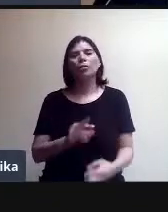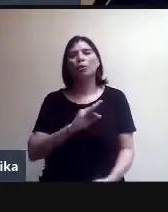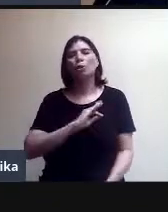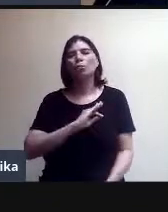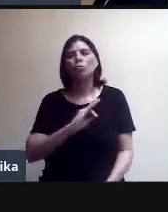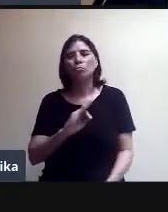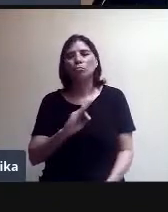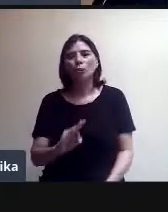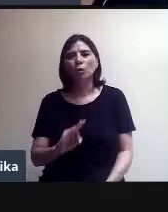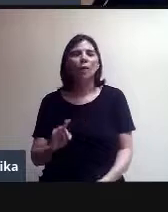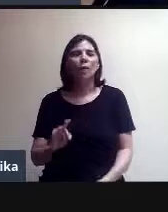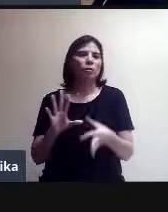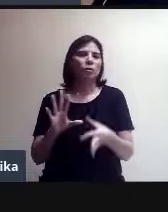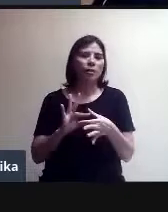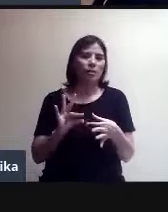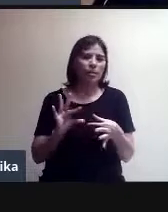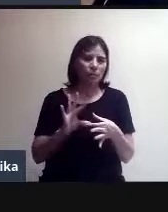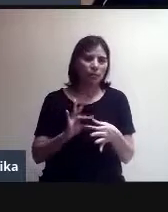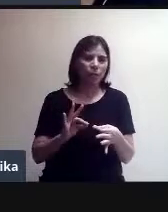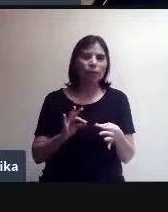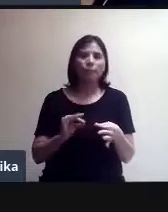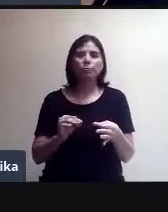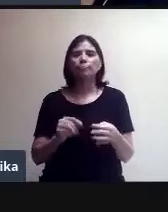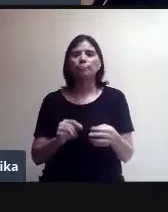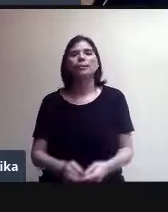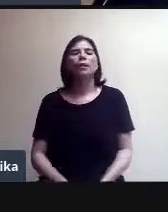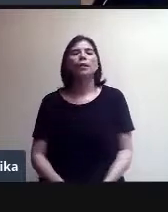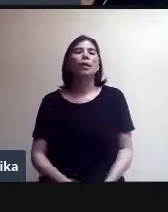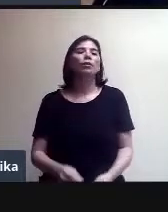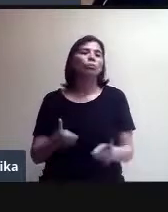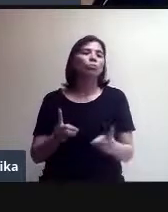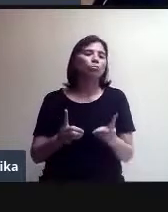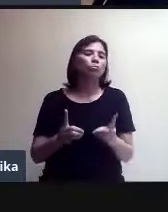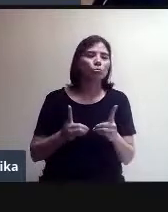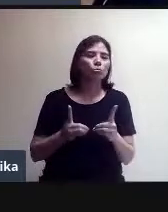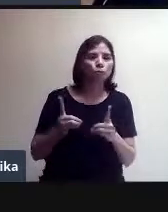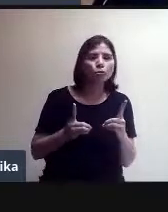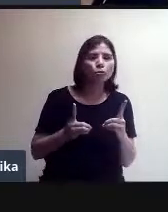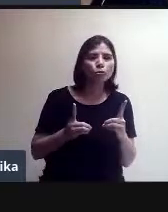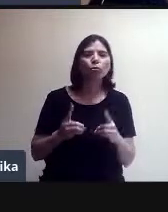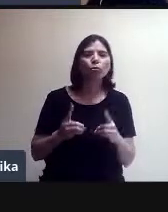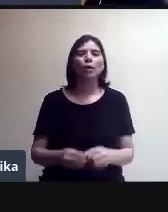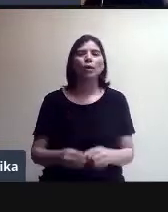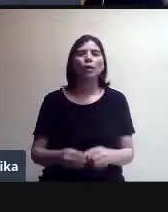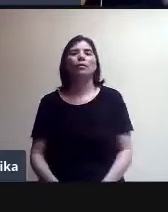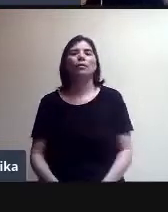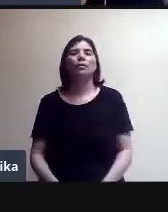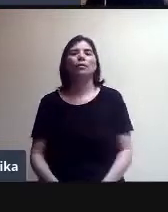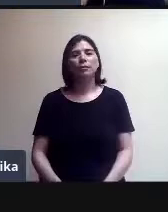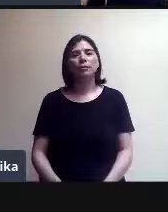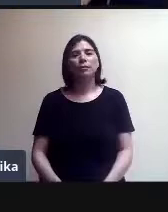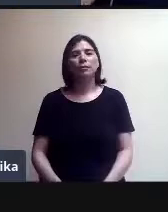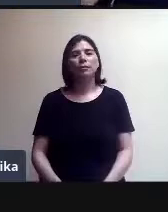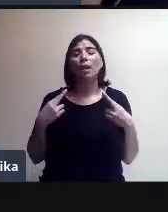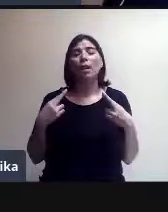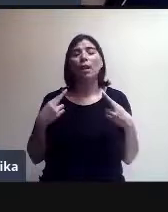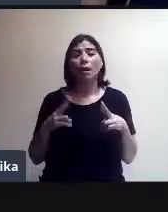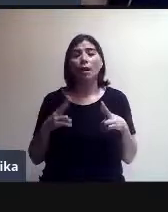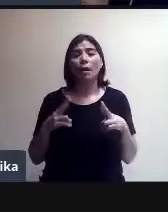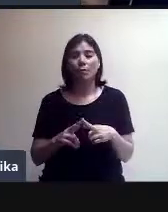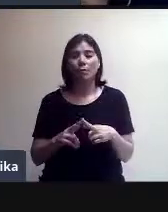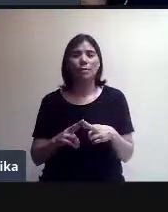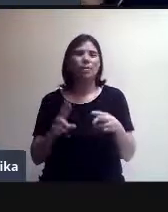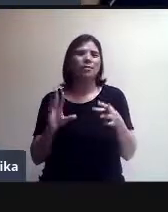llamada, por ejemplo, y que nada más se aclaren dudas o se formalice el concepto, que el maestro haga la formalización, o si es